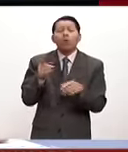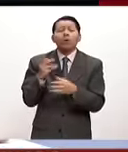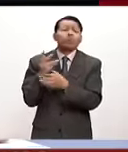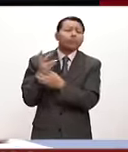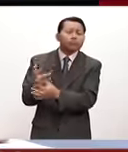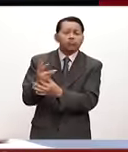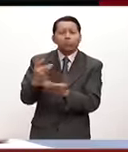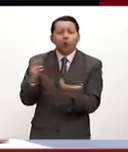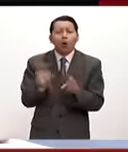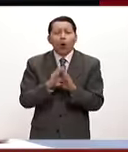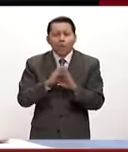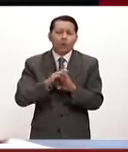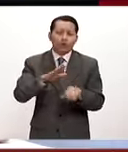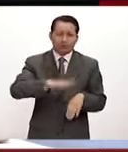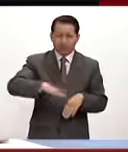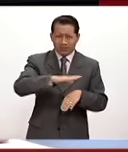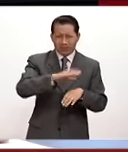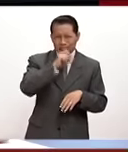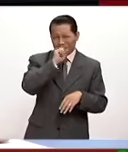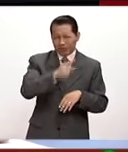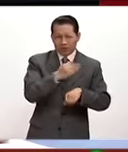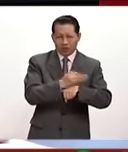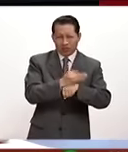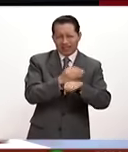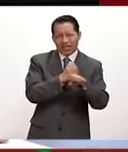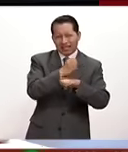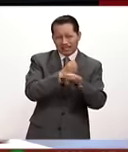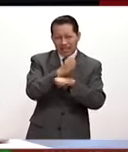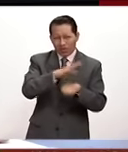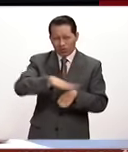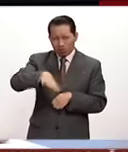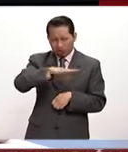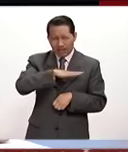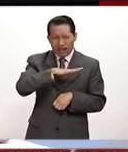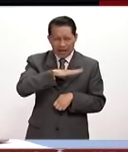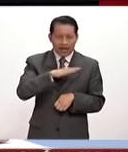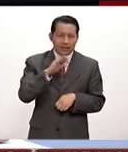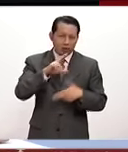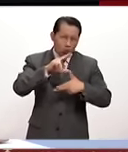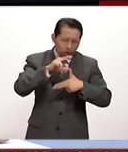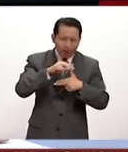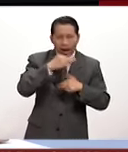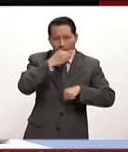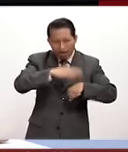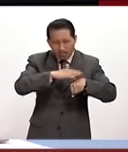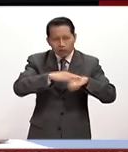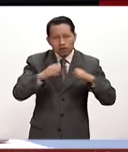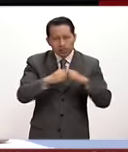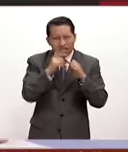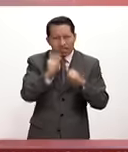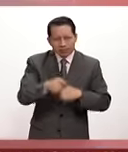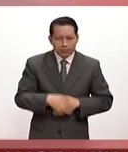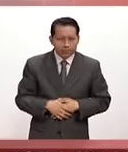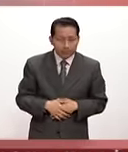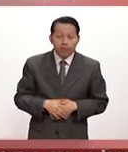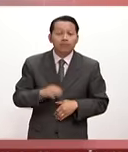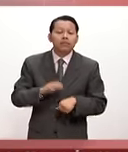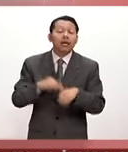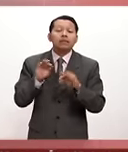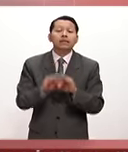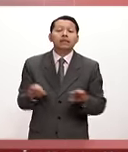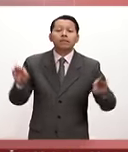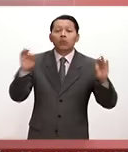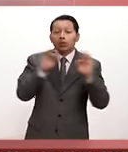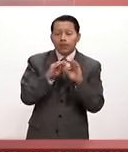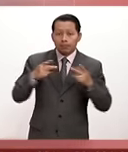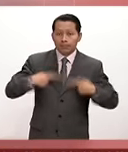a la población de estos estados que están en este momento bajo la expectativa de este fenómeno? Lo más importante y la atención que